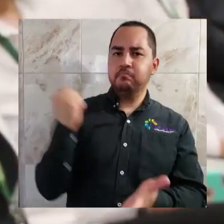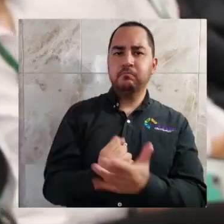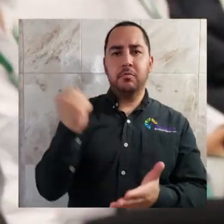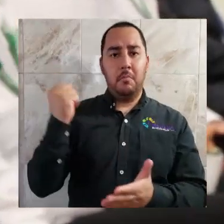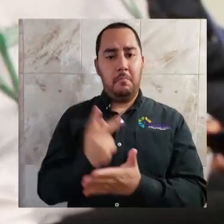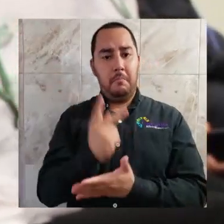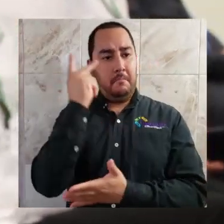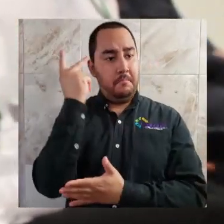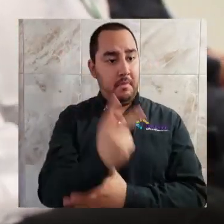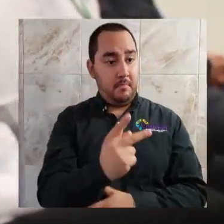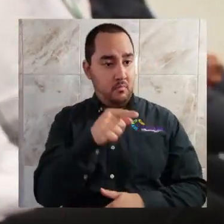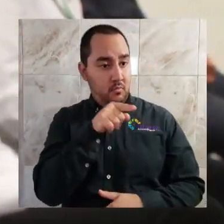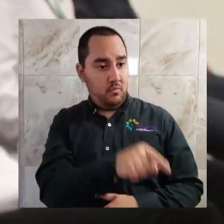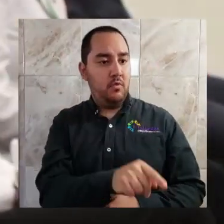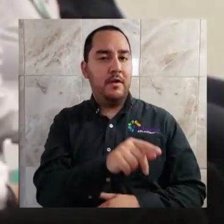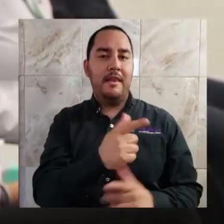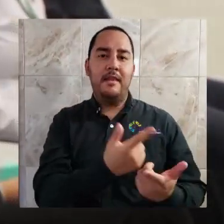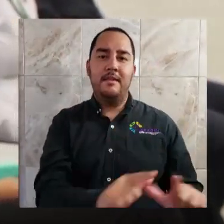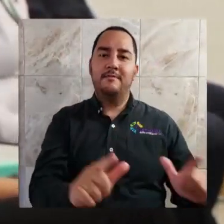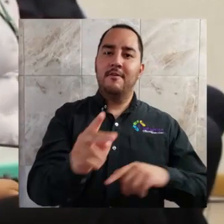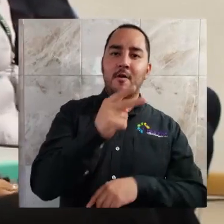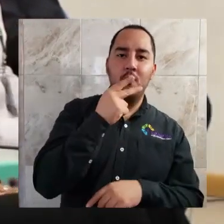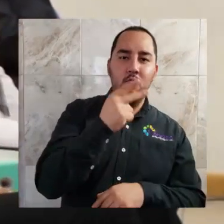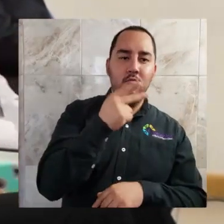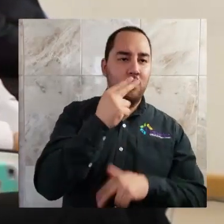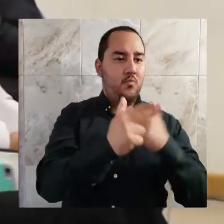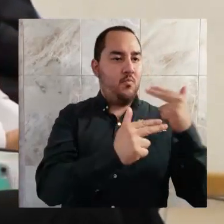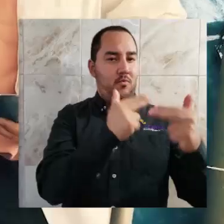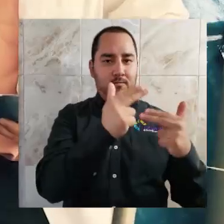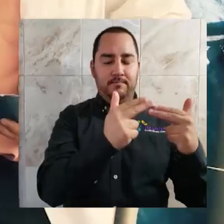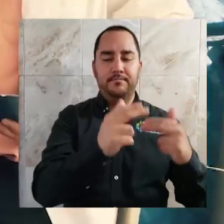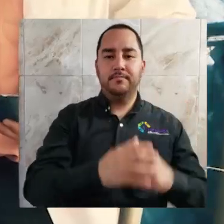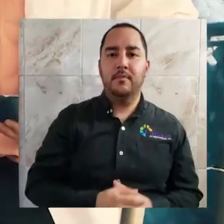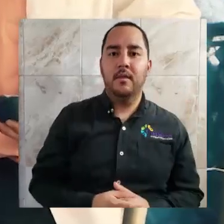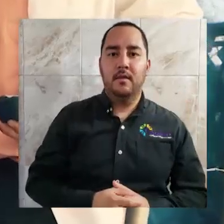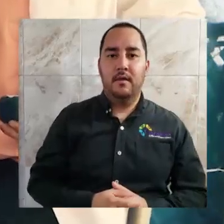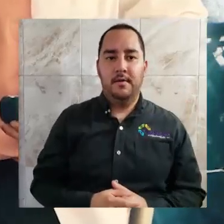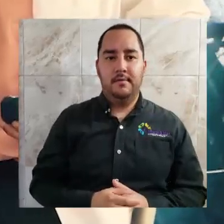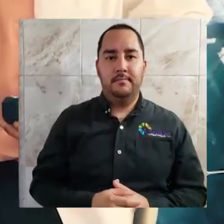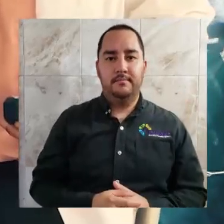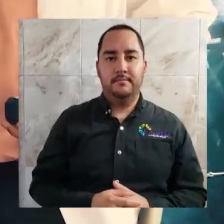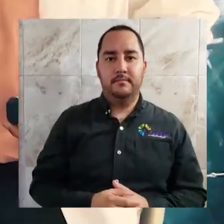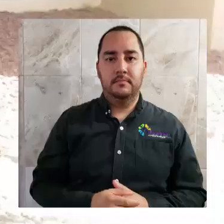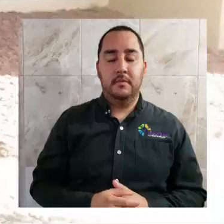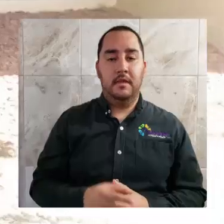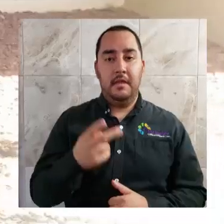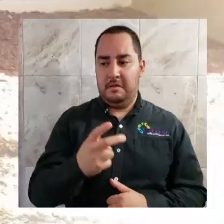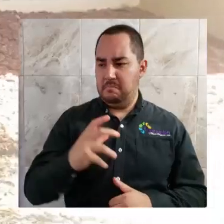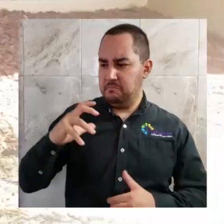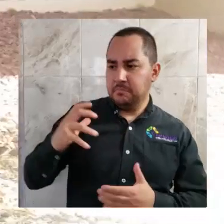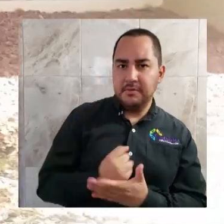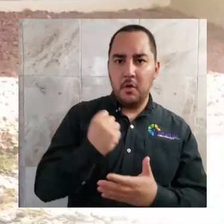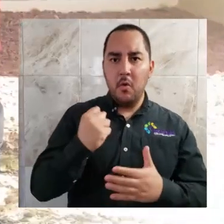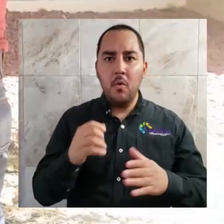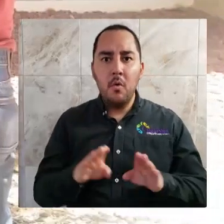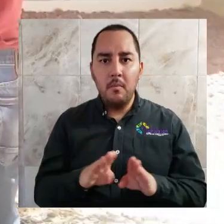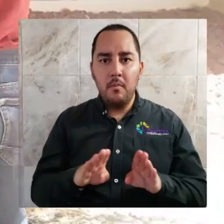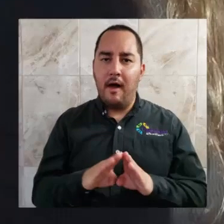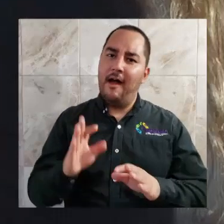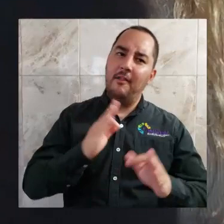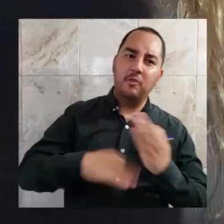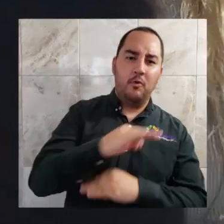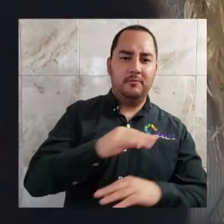institución 100% libre de humo de tabaco, logro obtenido gracias al esfuerzo de todos los cazadores que